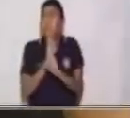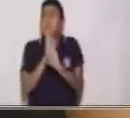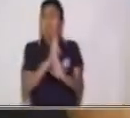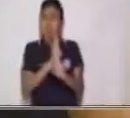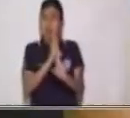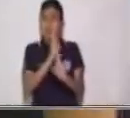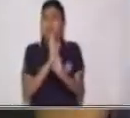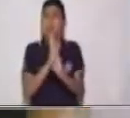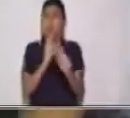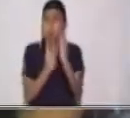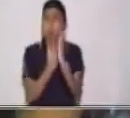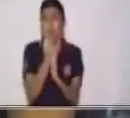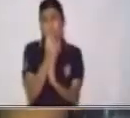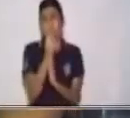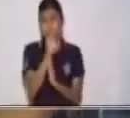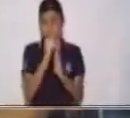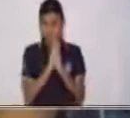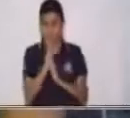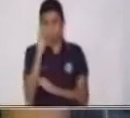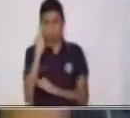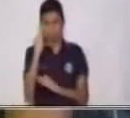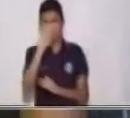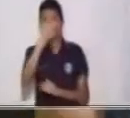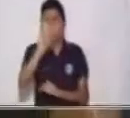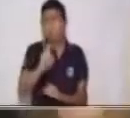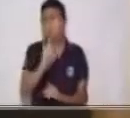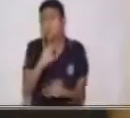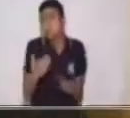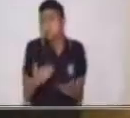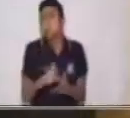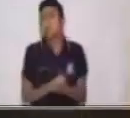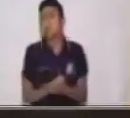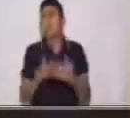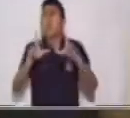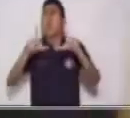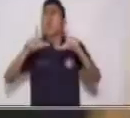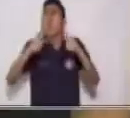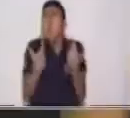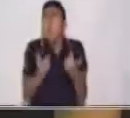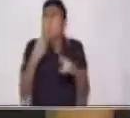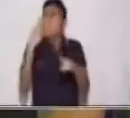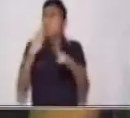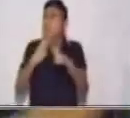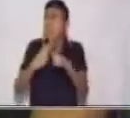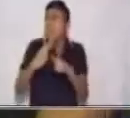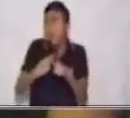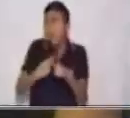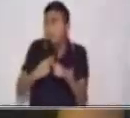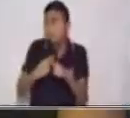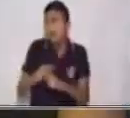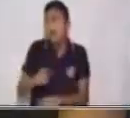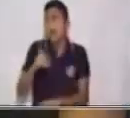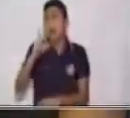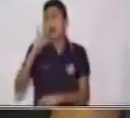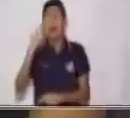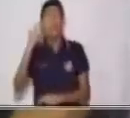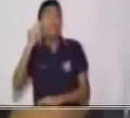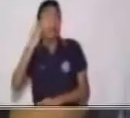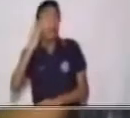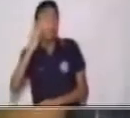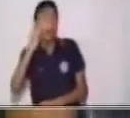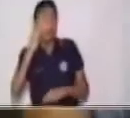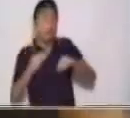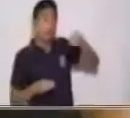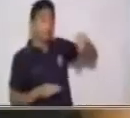Vamos a ver. La primera pregunta dice, ¿cómo se llama la mamá de